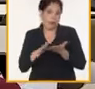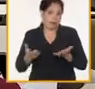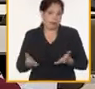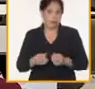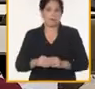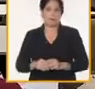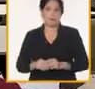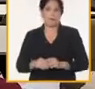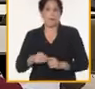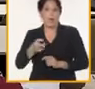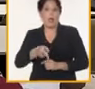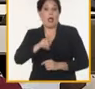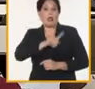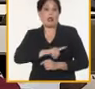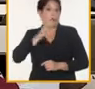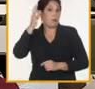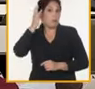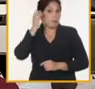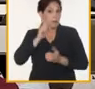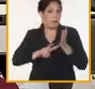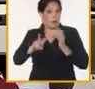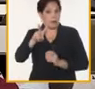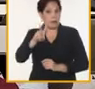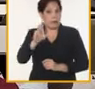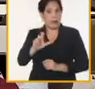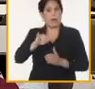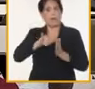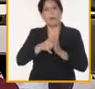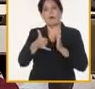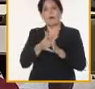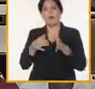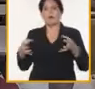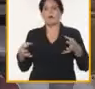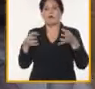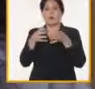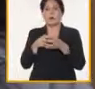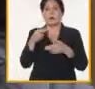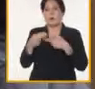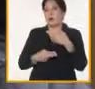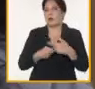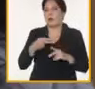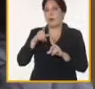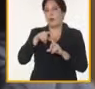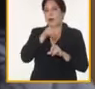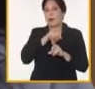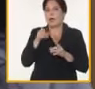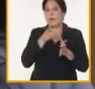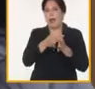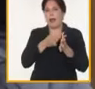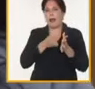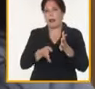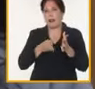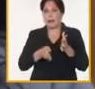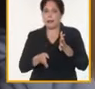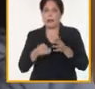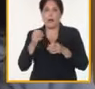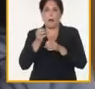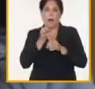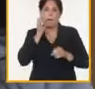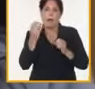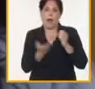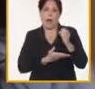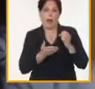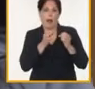Y bueno, ayer la compañera Villaclara hablaba del proyecto conjunto que estamos desarrollando con el tema de las líneas transgénicas para la caña de azúcar.